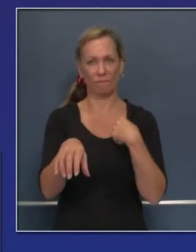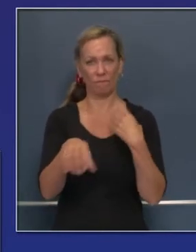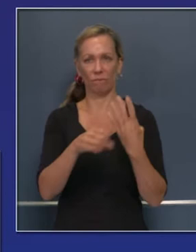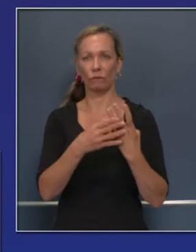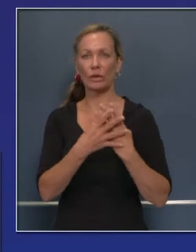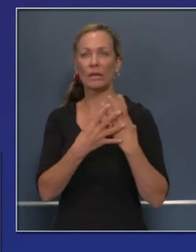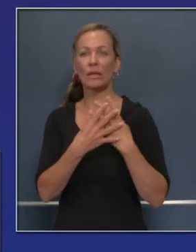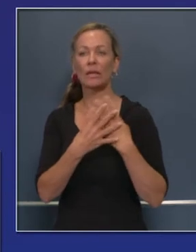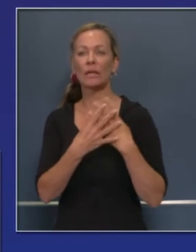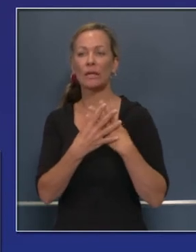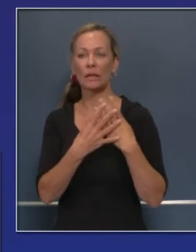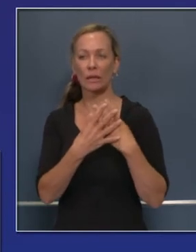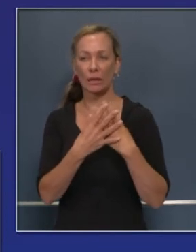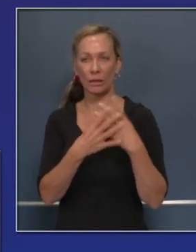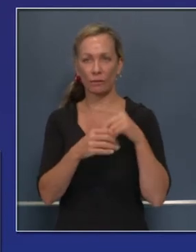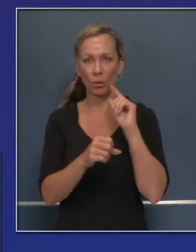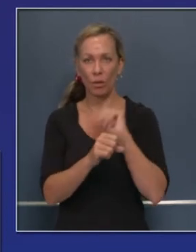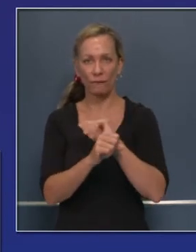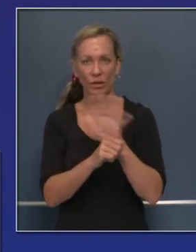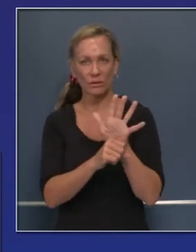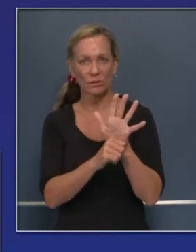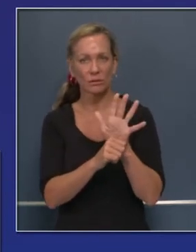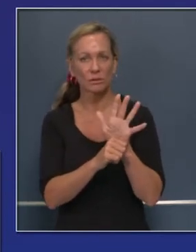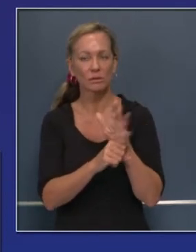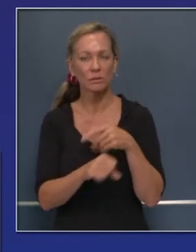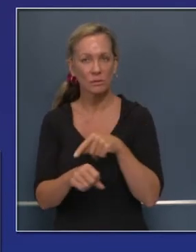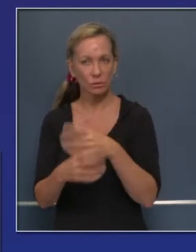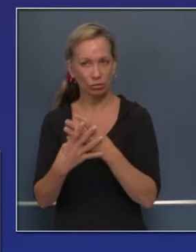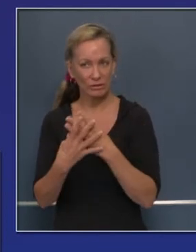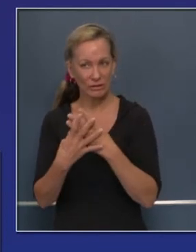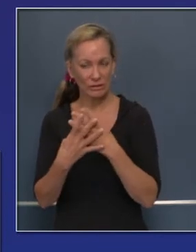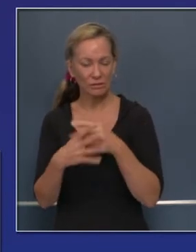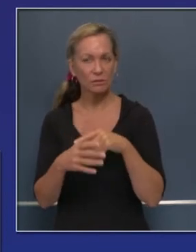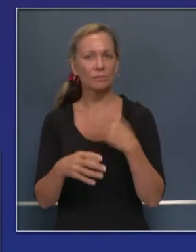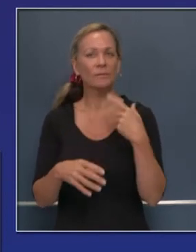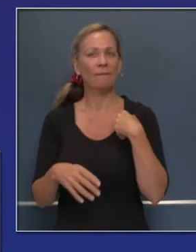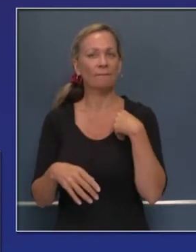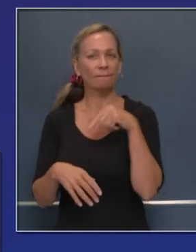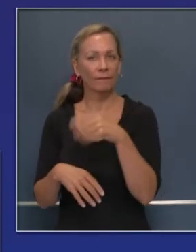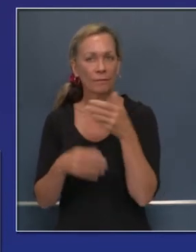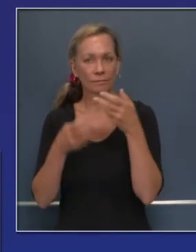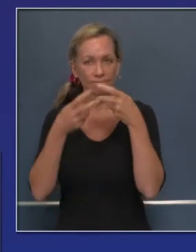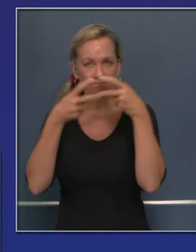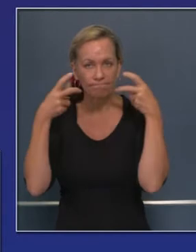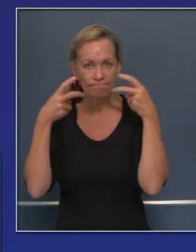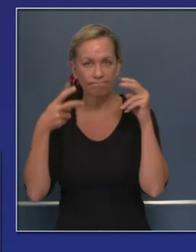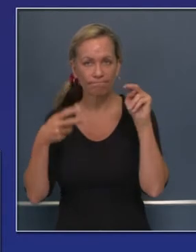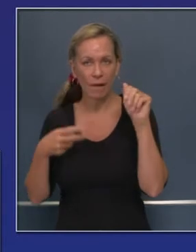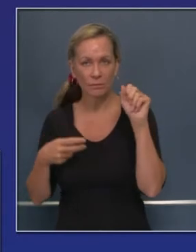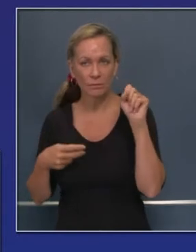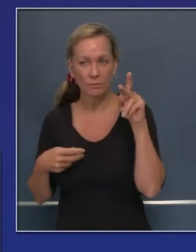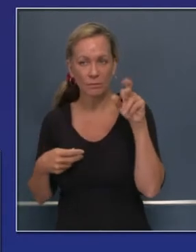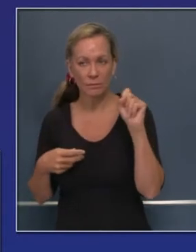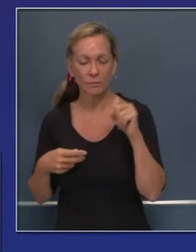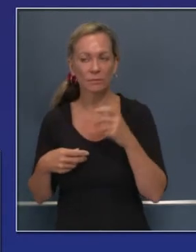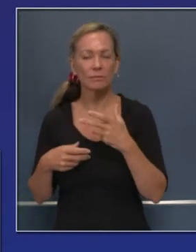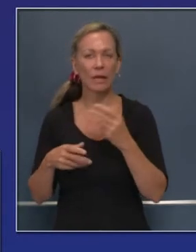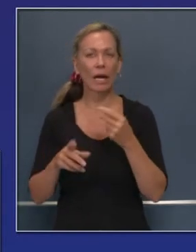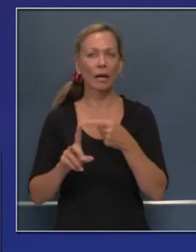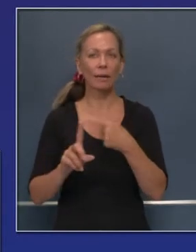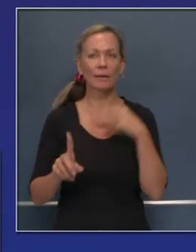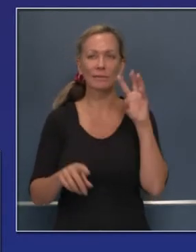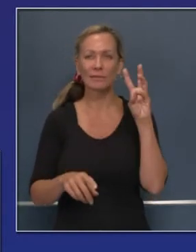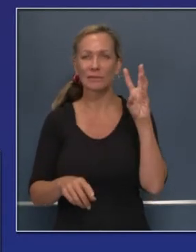Esa evacuación es parte de los protocolos. Se requieren mascarillas, el distanciamiento social y lo verán no solamente